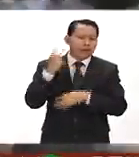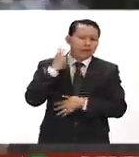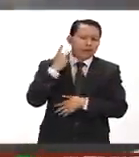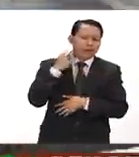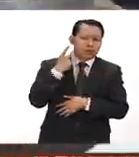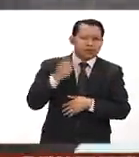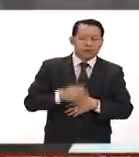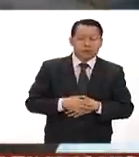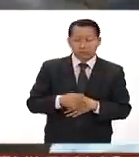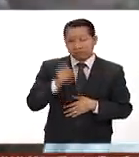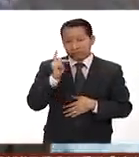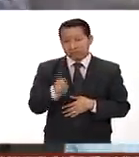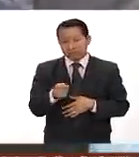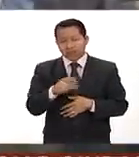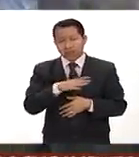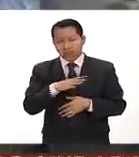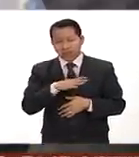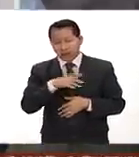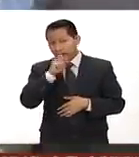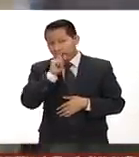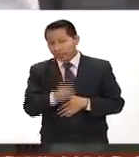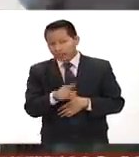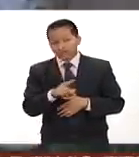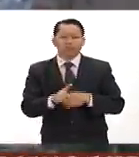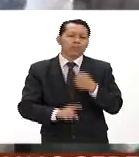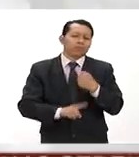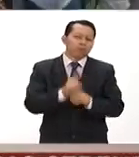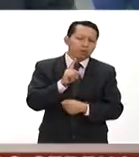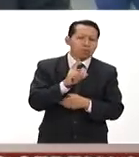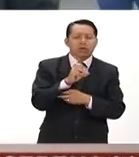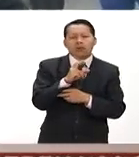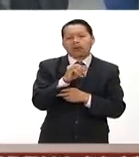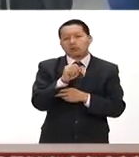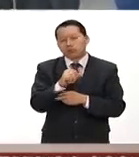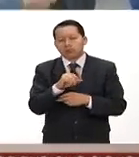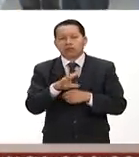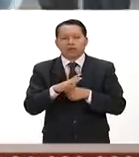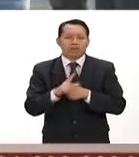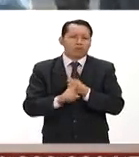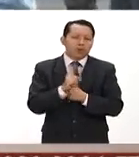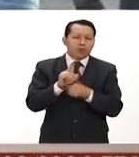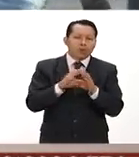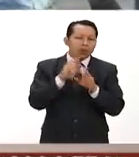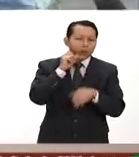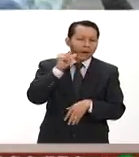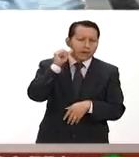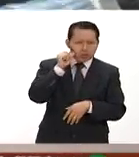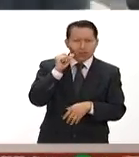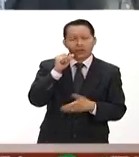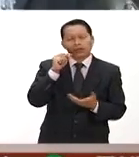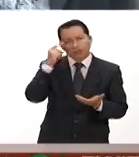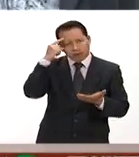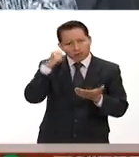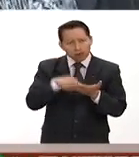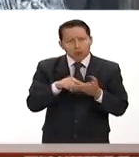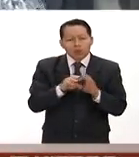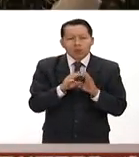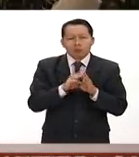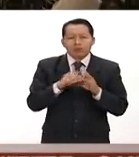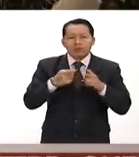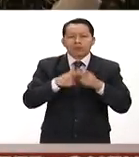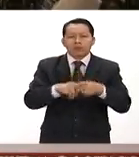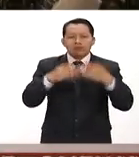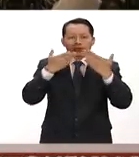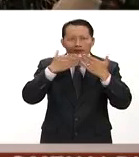entonces de crisis y de situaciones críticas como la de ayer creo que se empieza a abrir